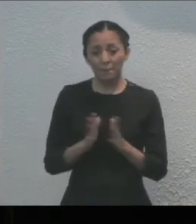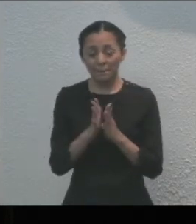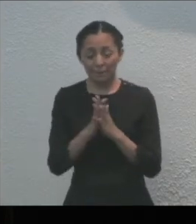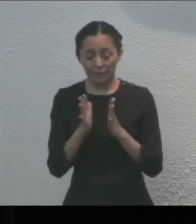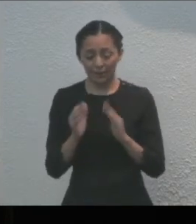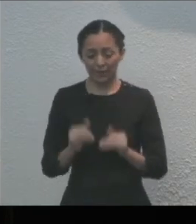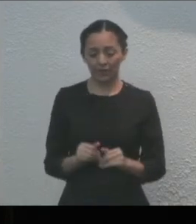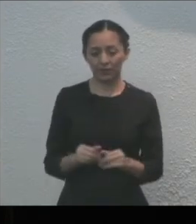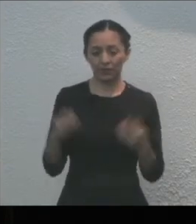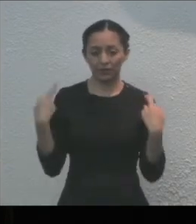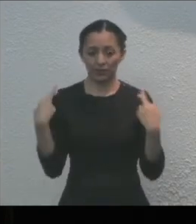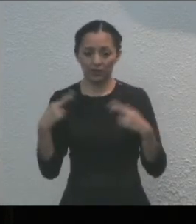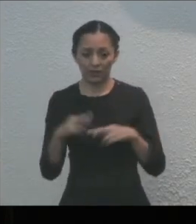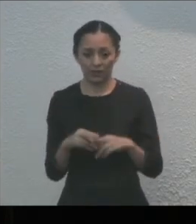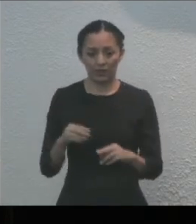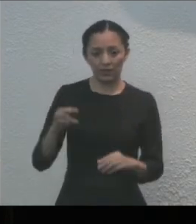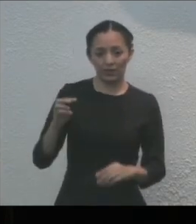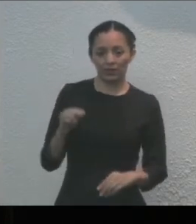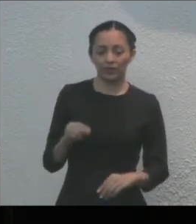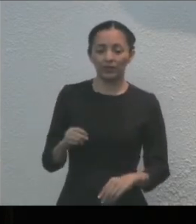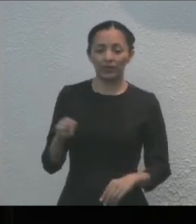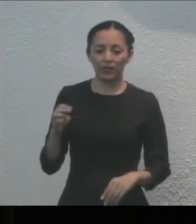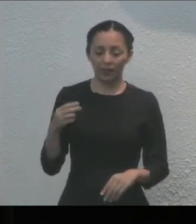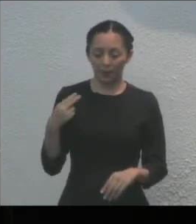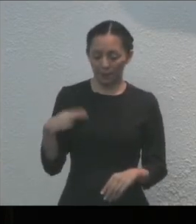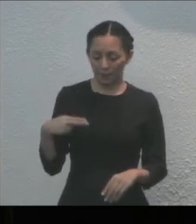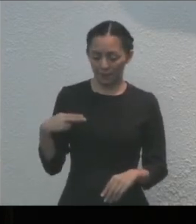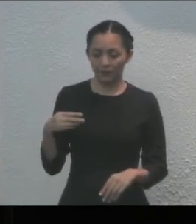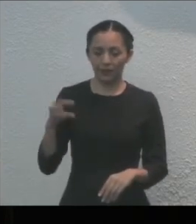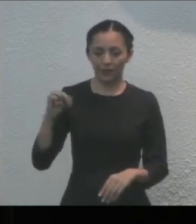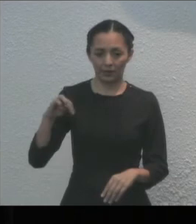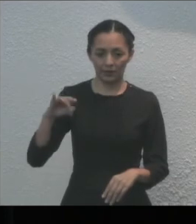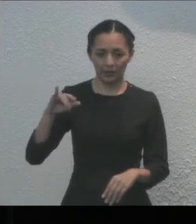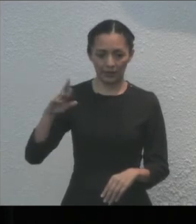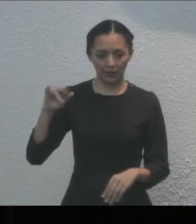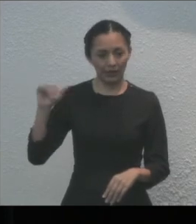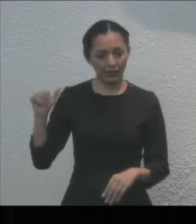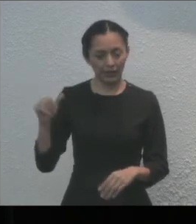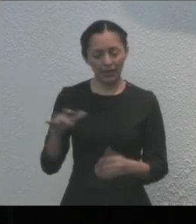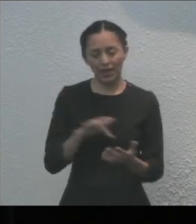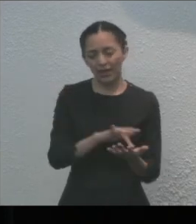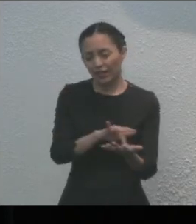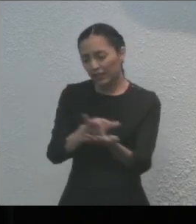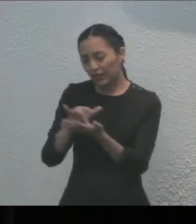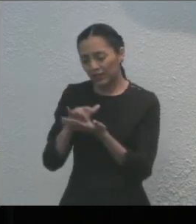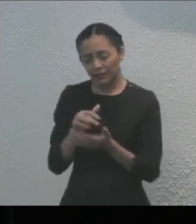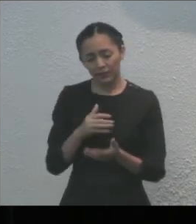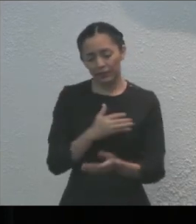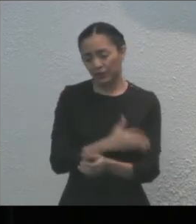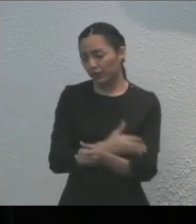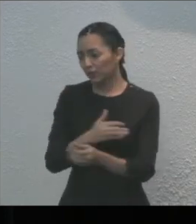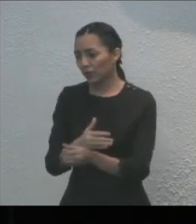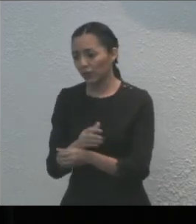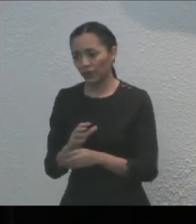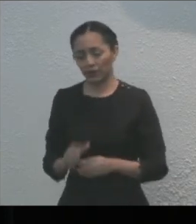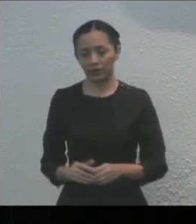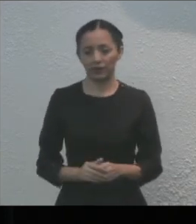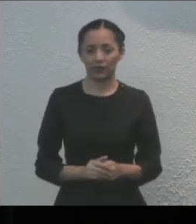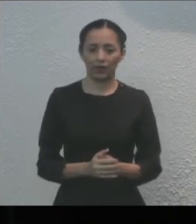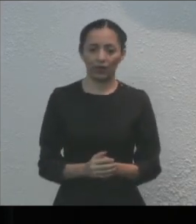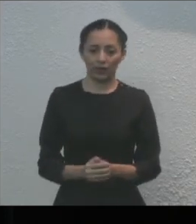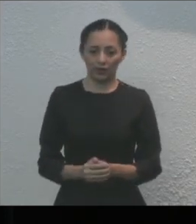en otros lugares, en otros países y en este mismo Estado posteriormente. Agradezco a mis compañeras y compañeros el poder